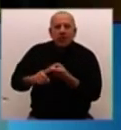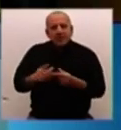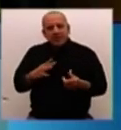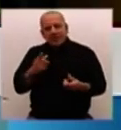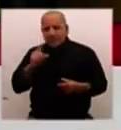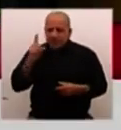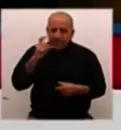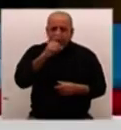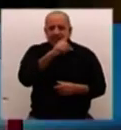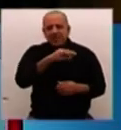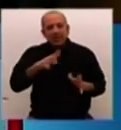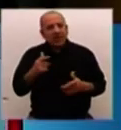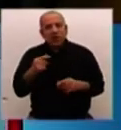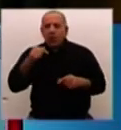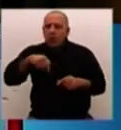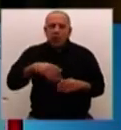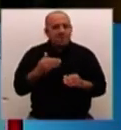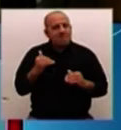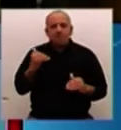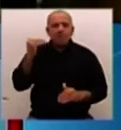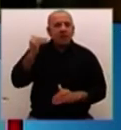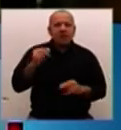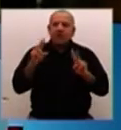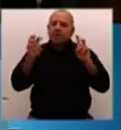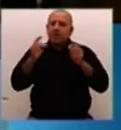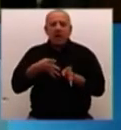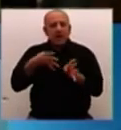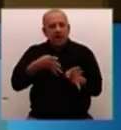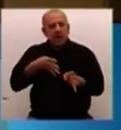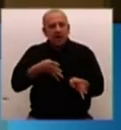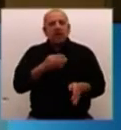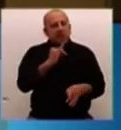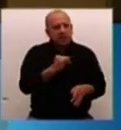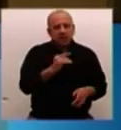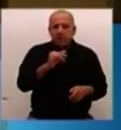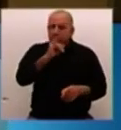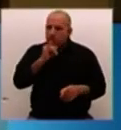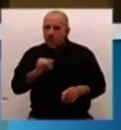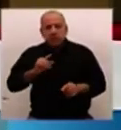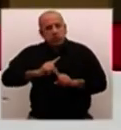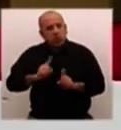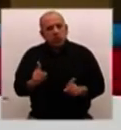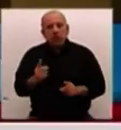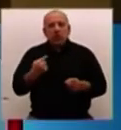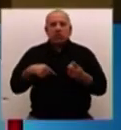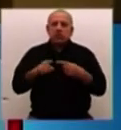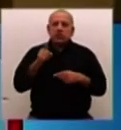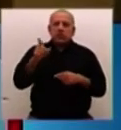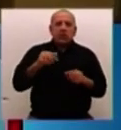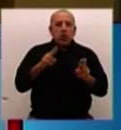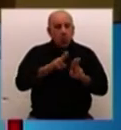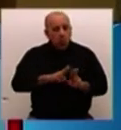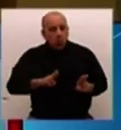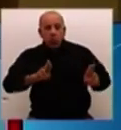más la lógica de la guerra y de mantener los conflictos, y en este caso, no solo en las Naciones Unidas, que también salió golpeado, y todo ese